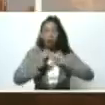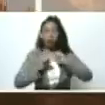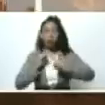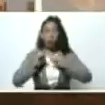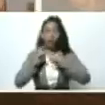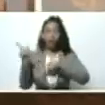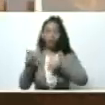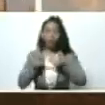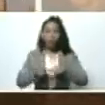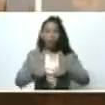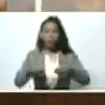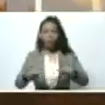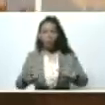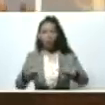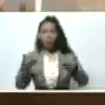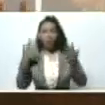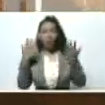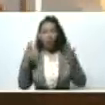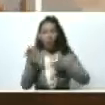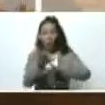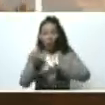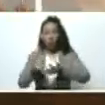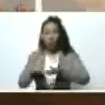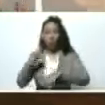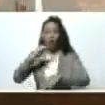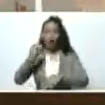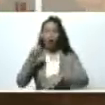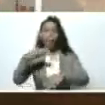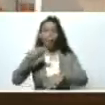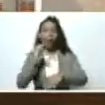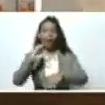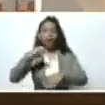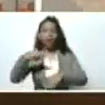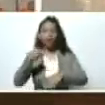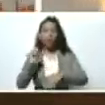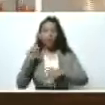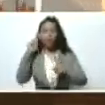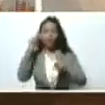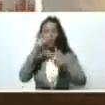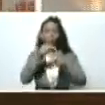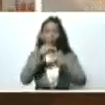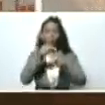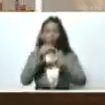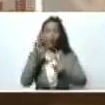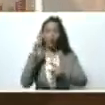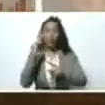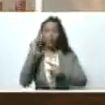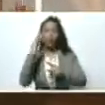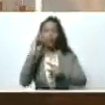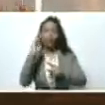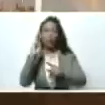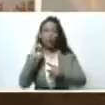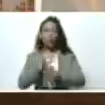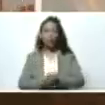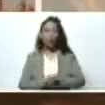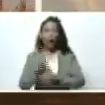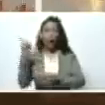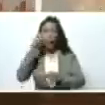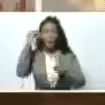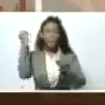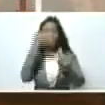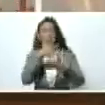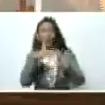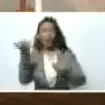eso queda en el municipio Capacho Viejo, pero en vía hacia Rubio. Bueno, ahí el impacto de las aguas